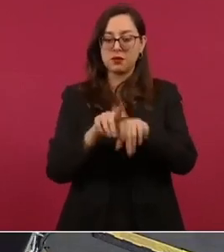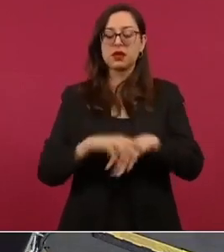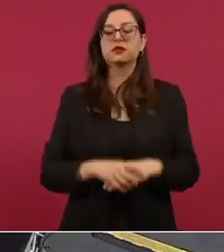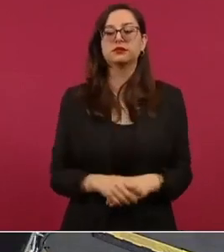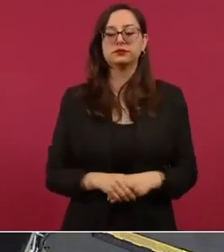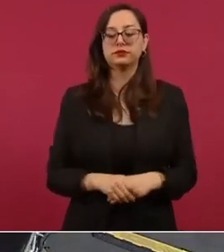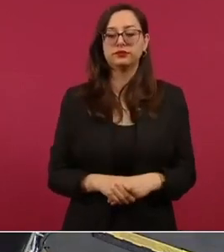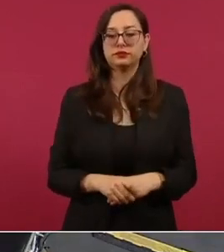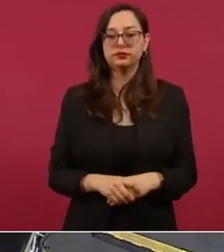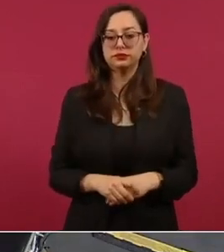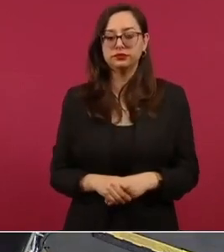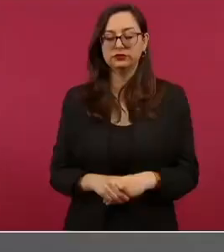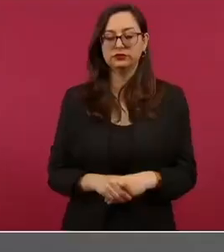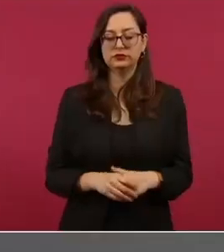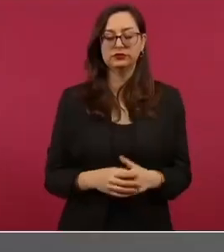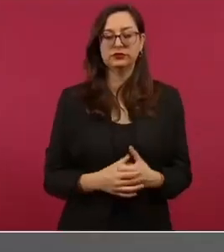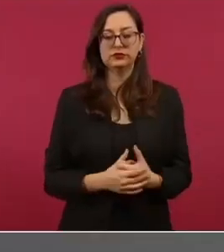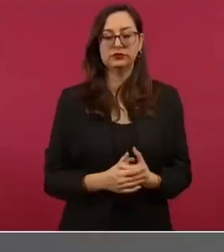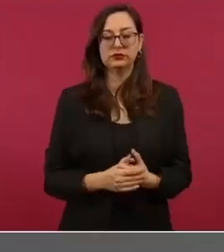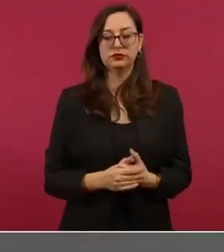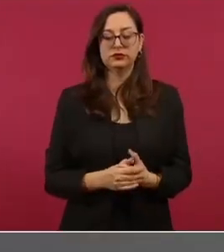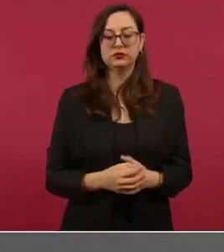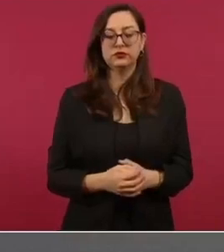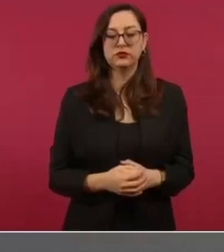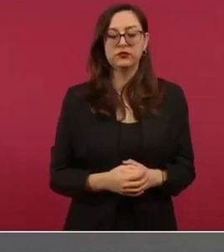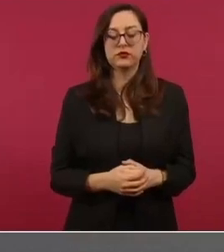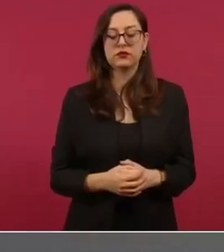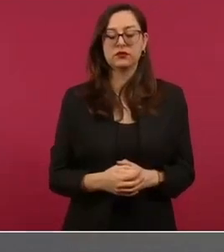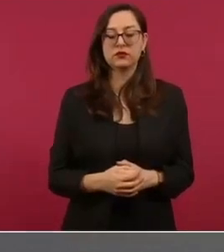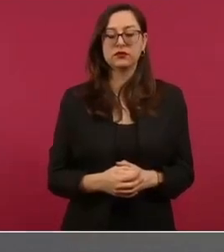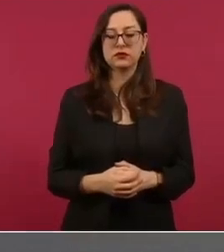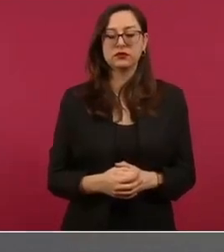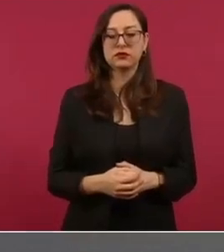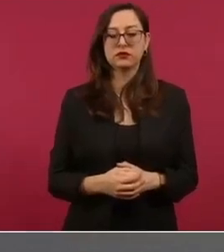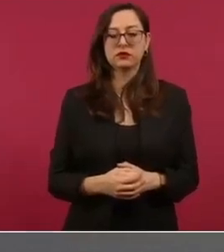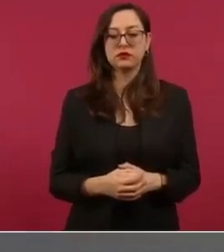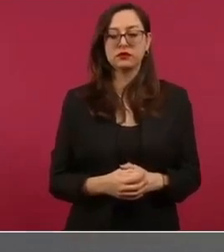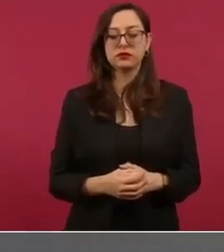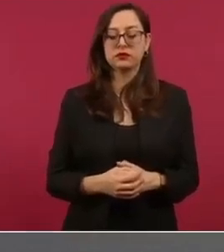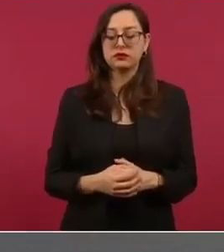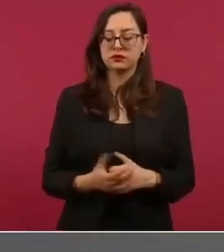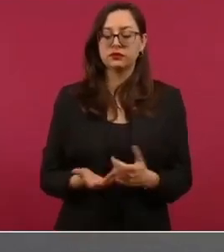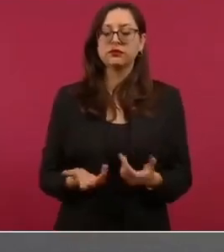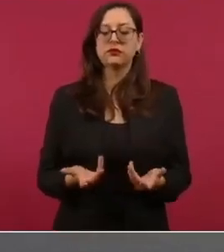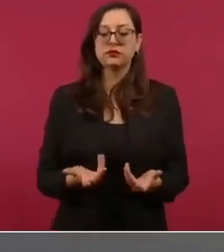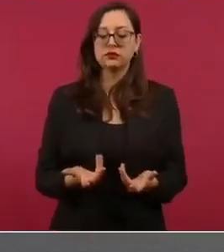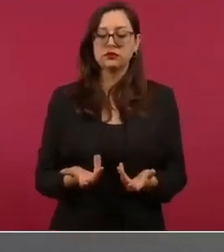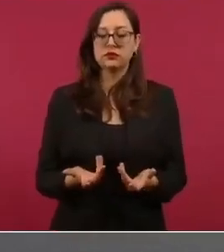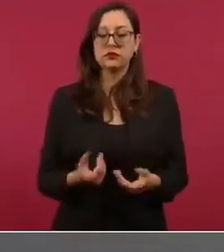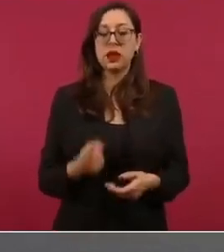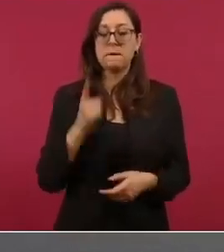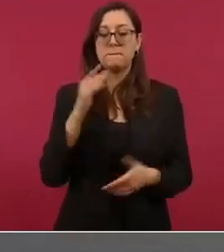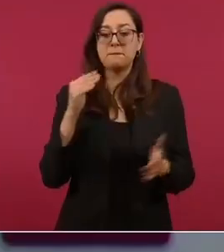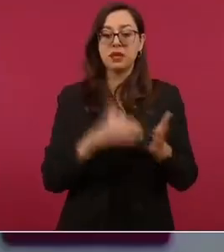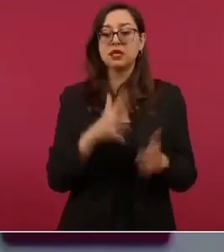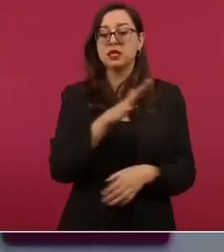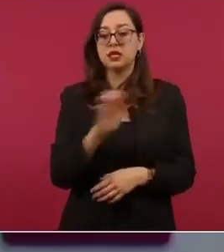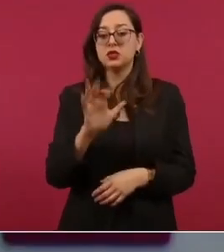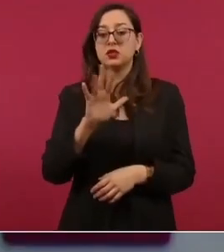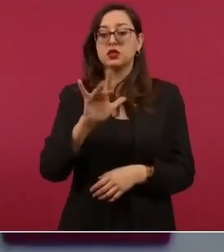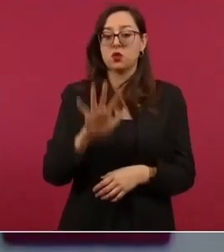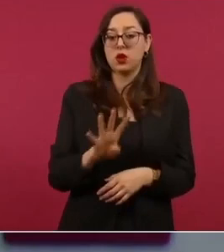los mil quinientos cincuenta y cuatro mil quinientos